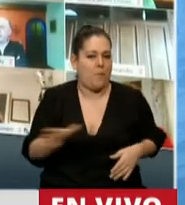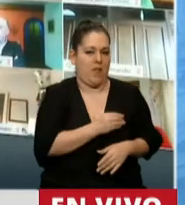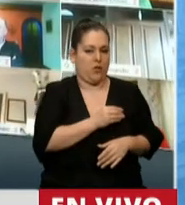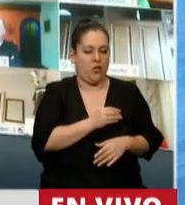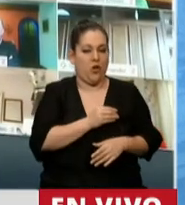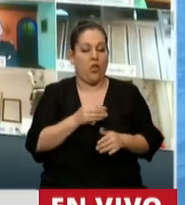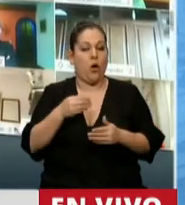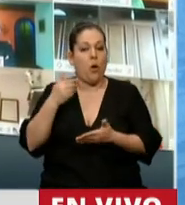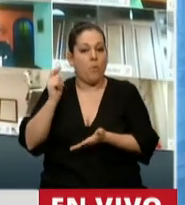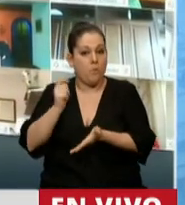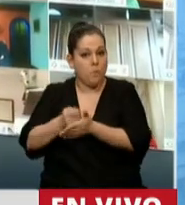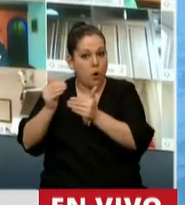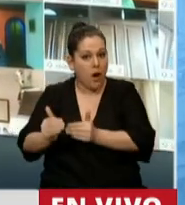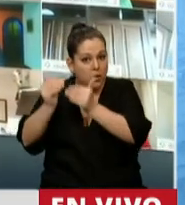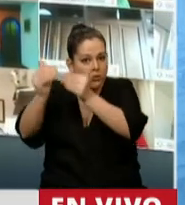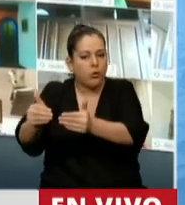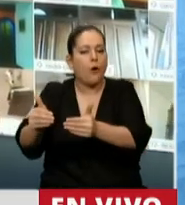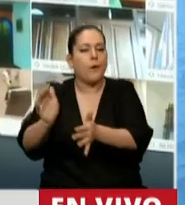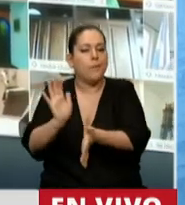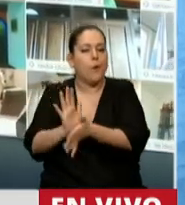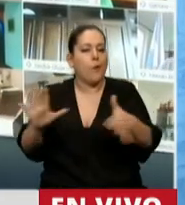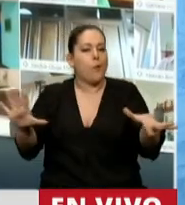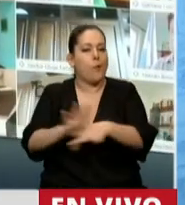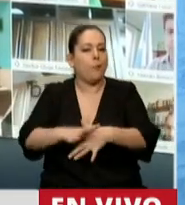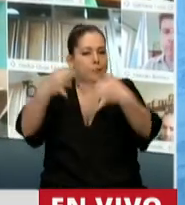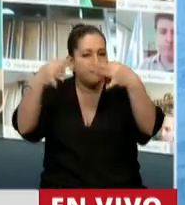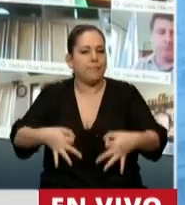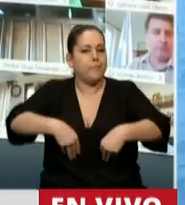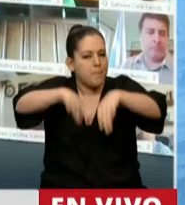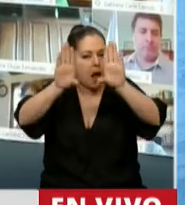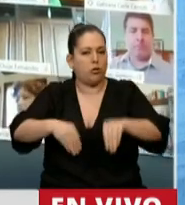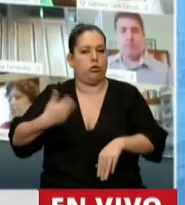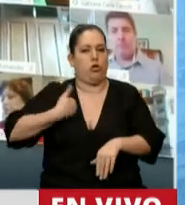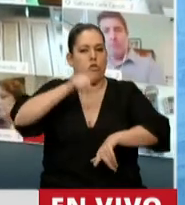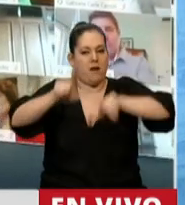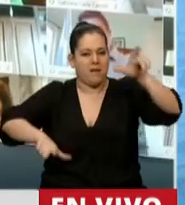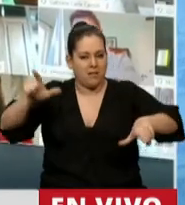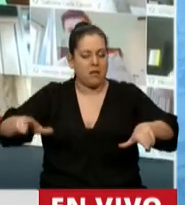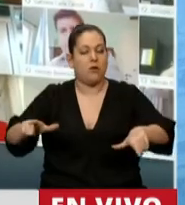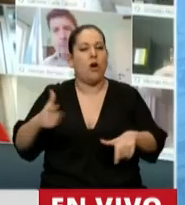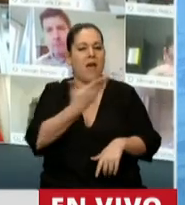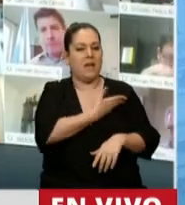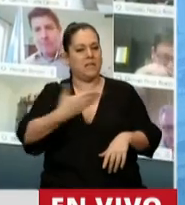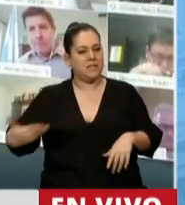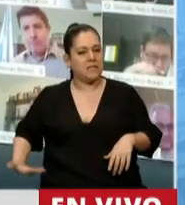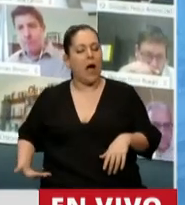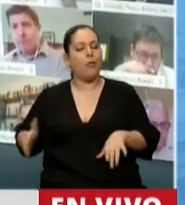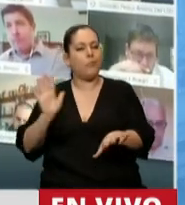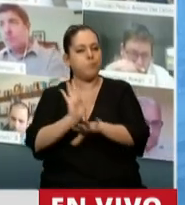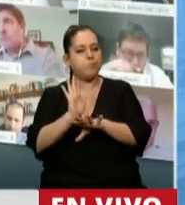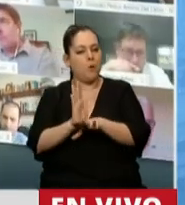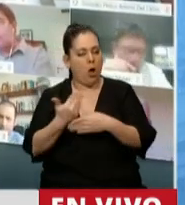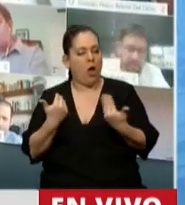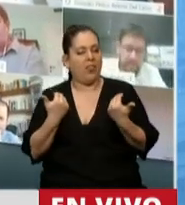hecha a la medida de todos los argentinos. El Estado Nacional le tiende la mano para que todos puedan